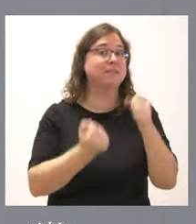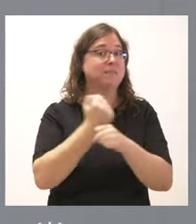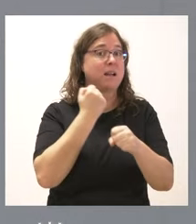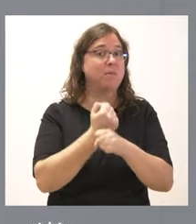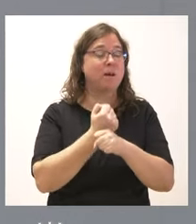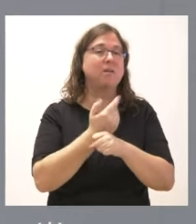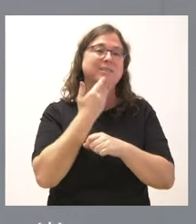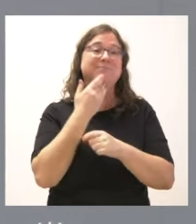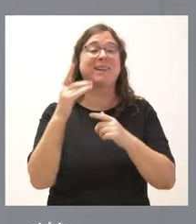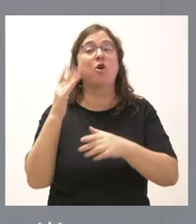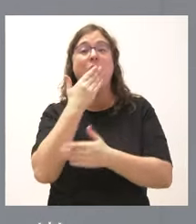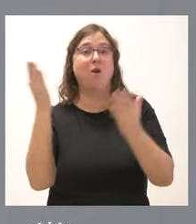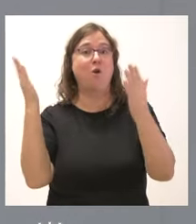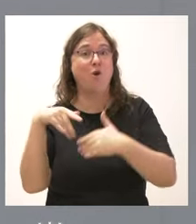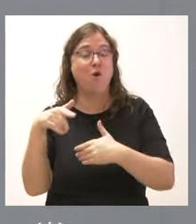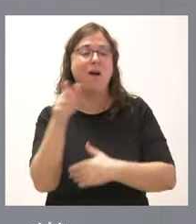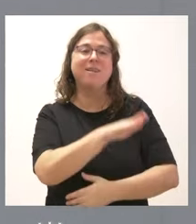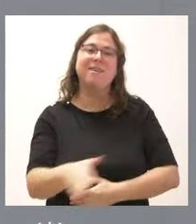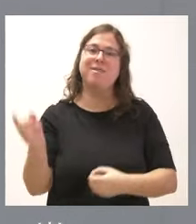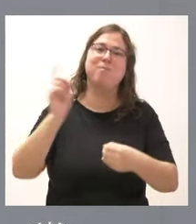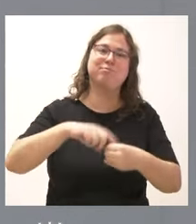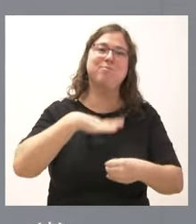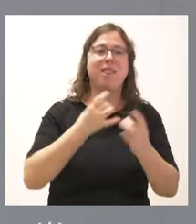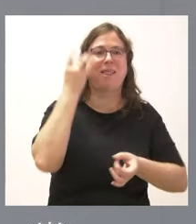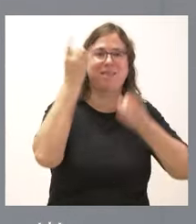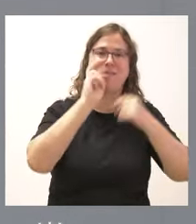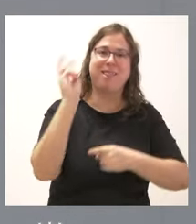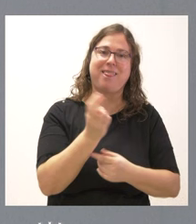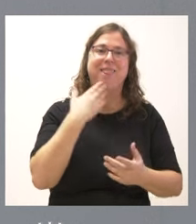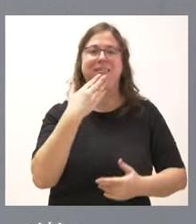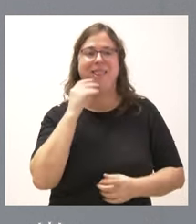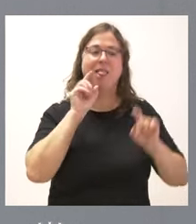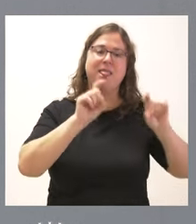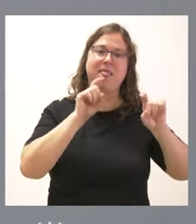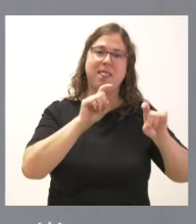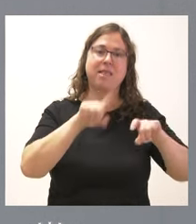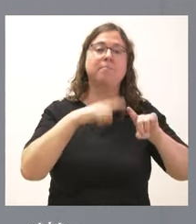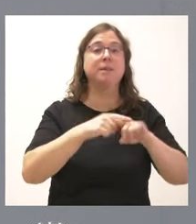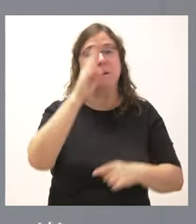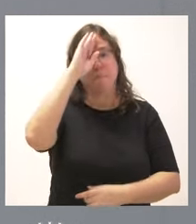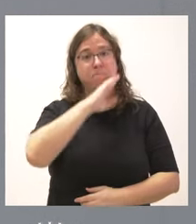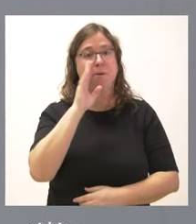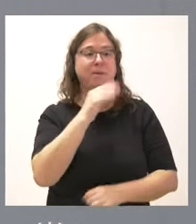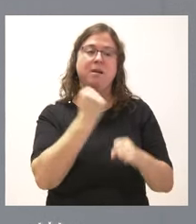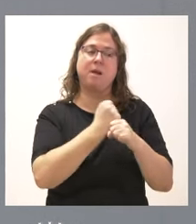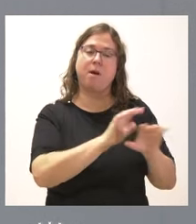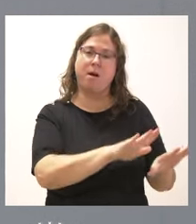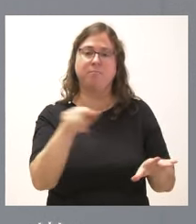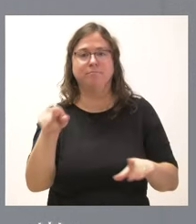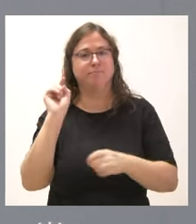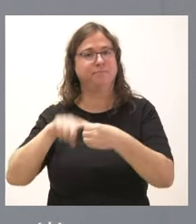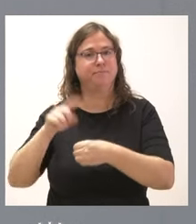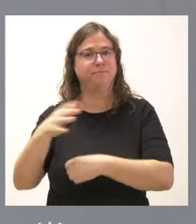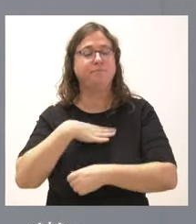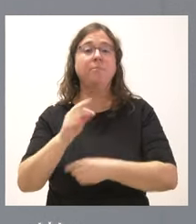periodos no lectivos los niños puedan participar en actividades de carácter lúdico y educativo mientras sus padres trabajan. Para poder hallar